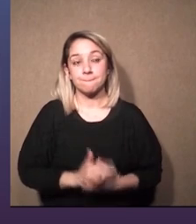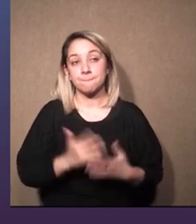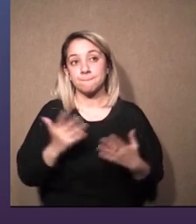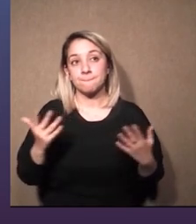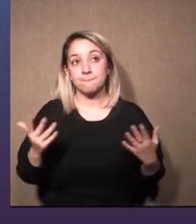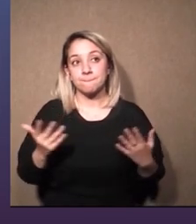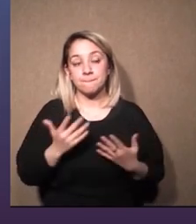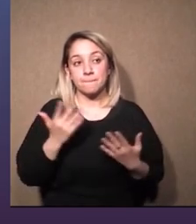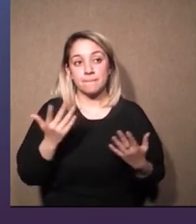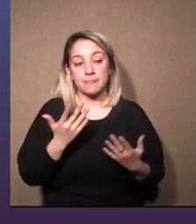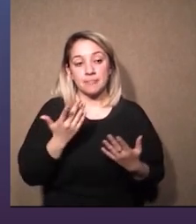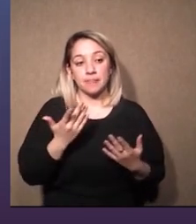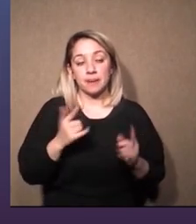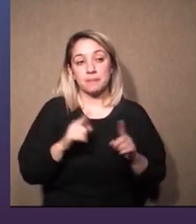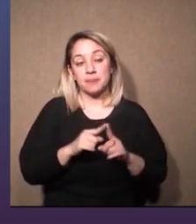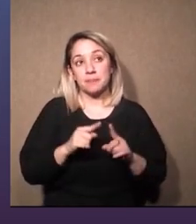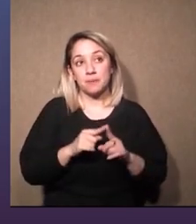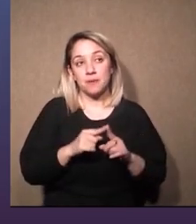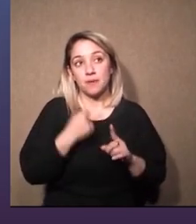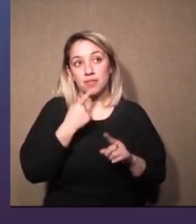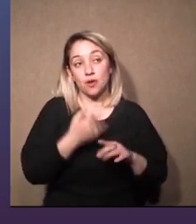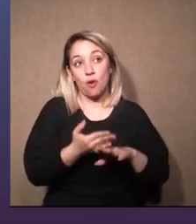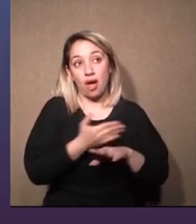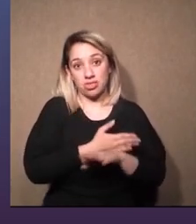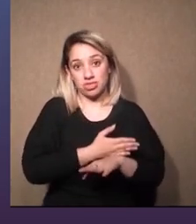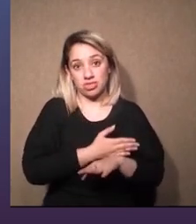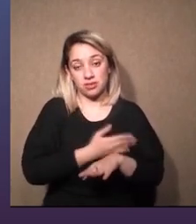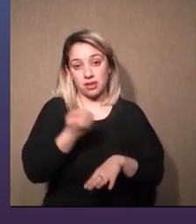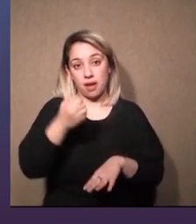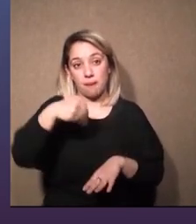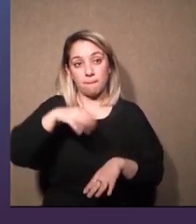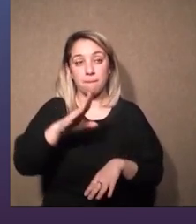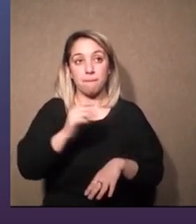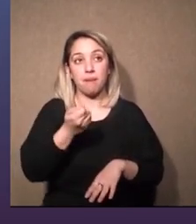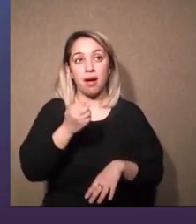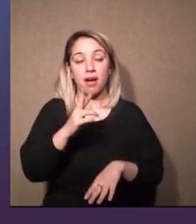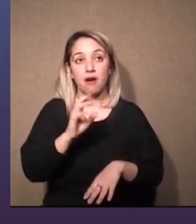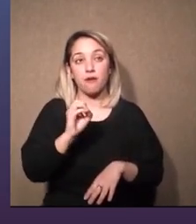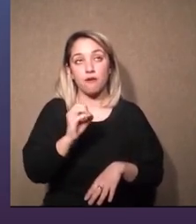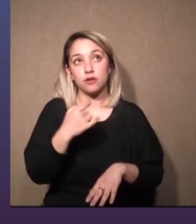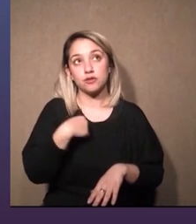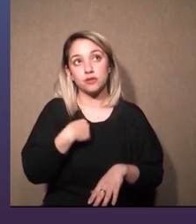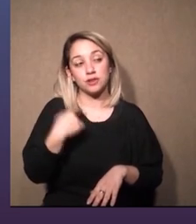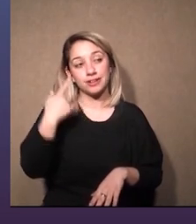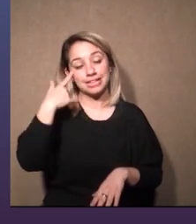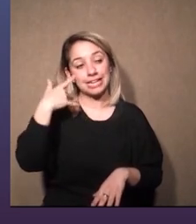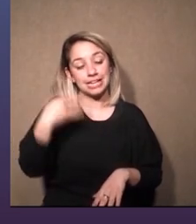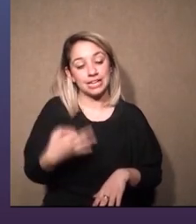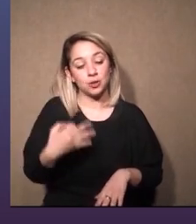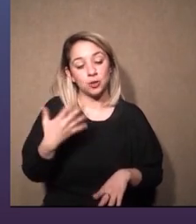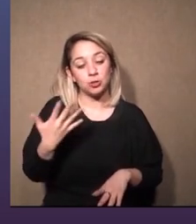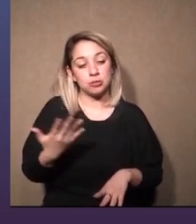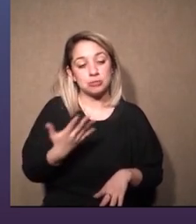en la línea de lo que decía Amparo se me ocurre que